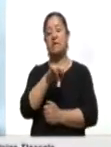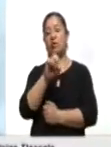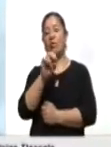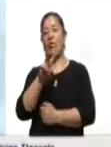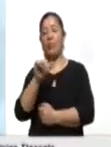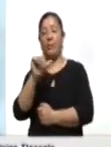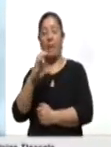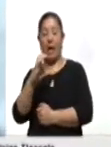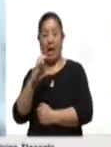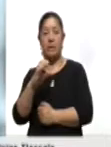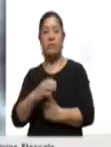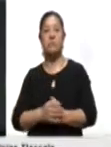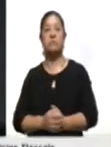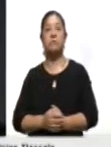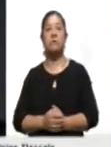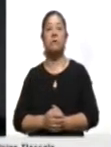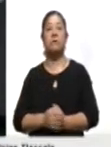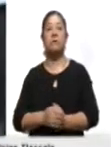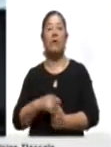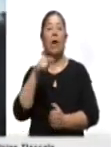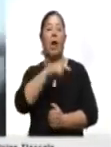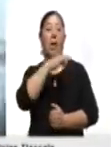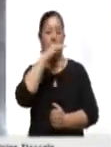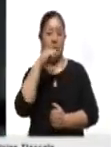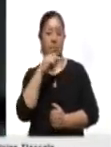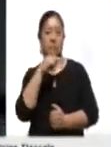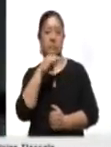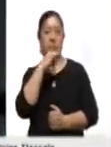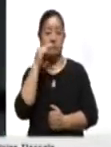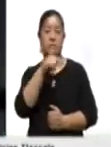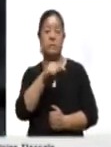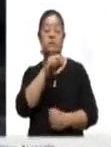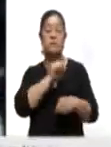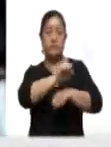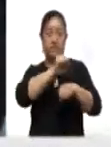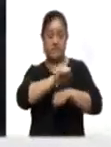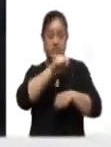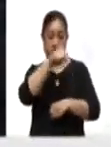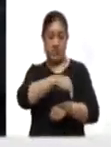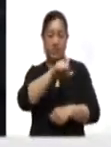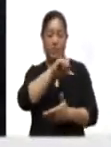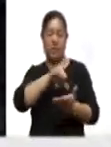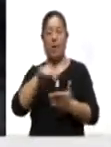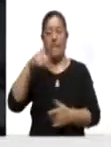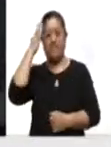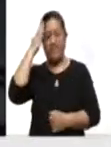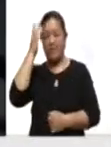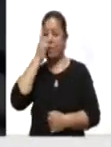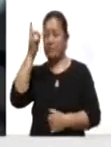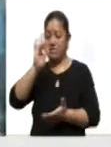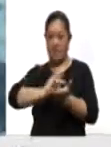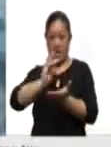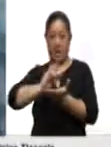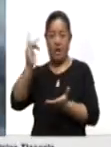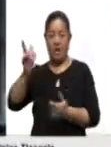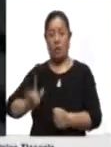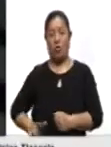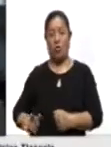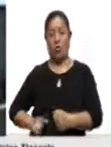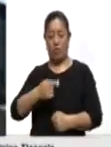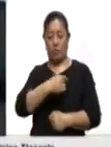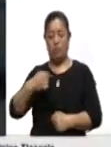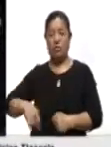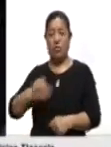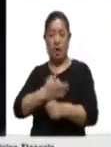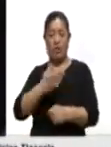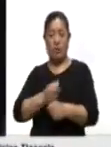aeropuerto internacional del país centroamericano, el ministro de Salud de El Salvador, Francisco Alaví, agradeció el apoyo del gobierno de China al país frente